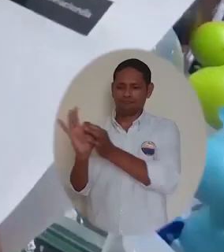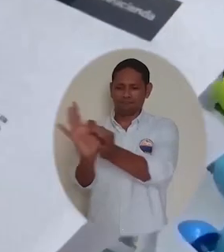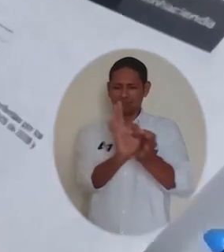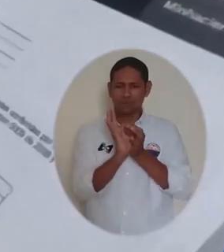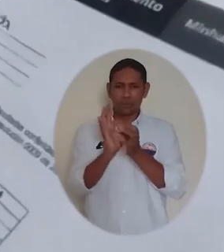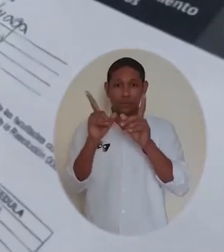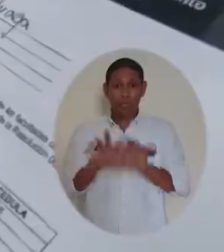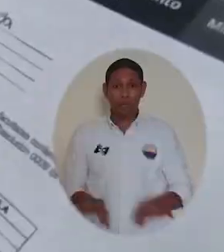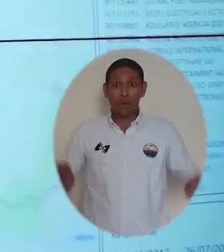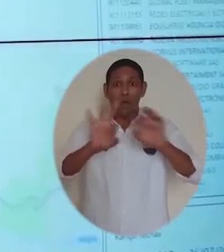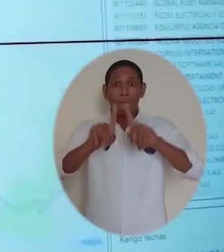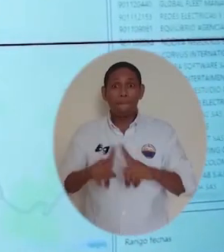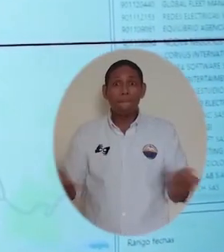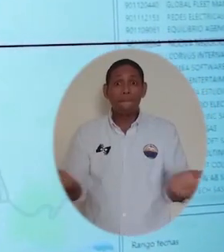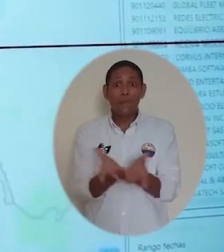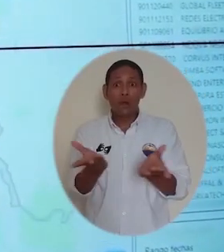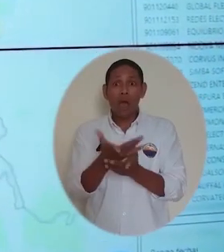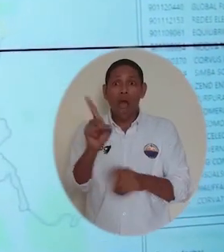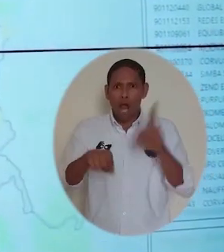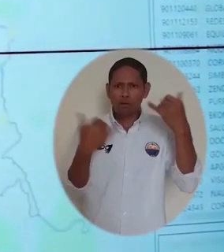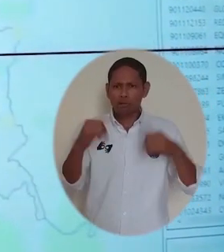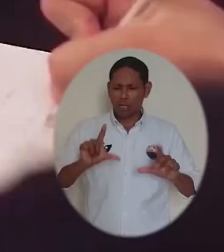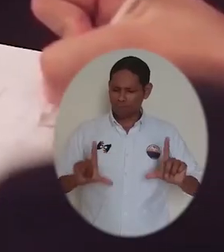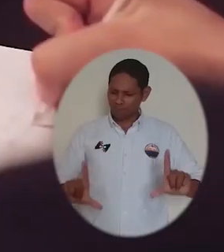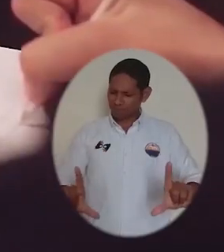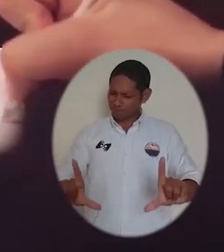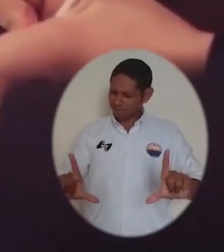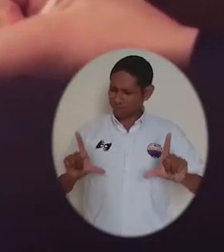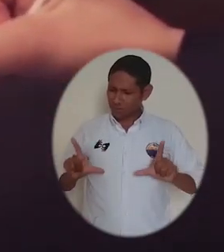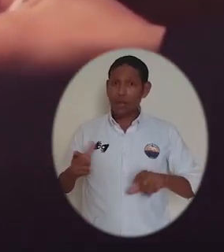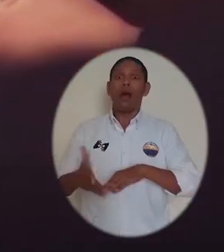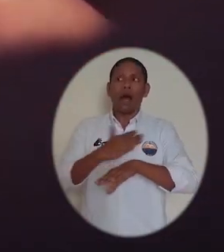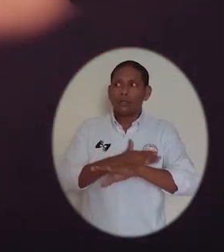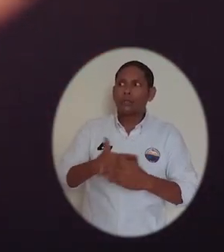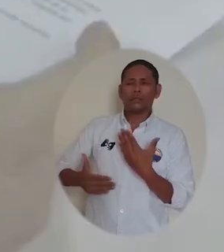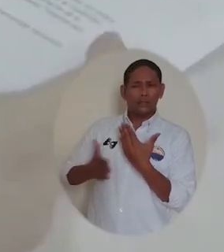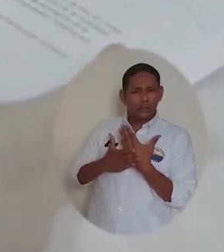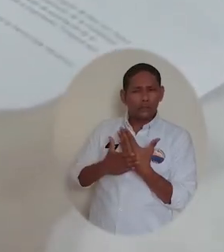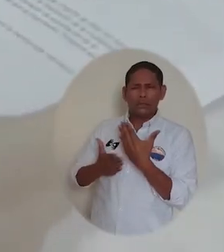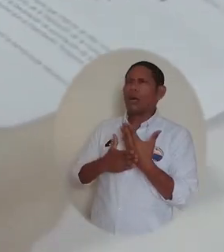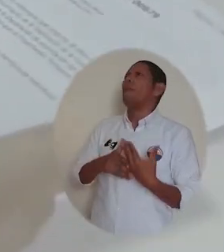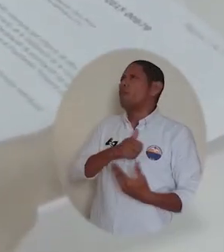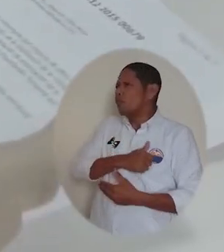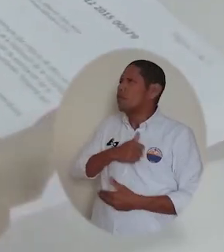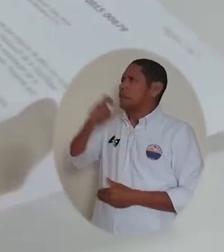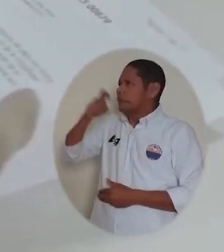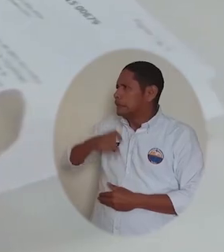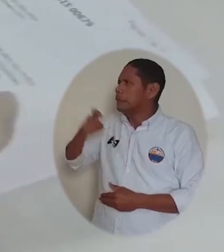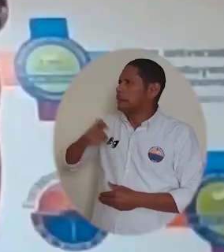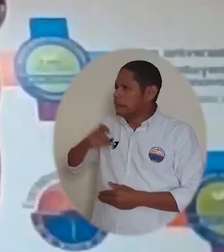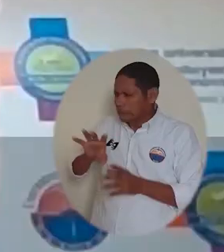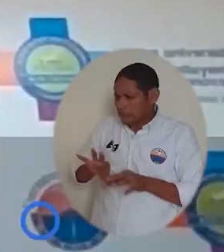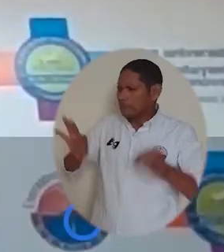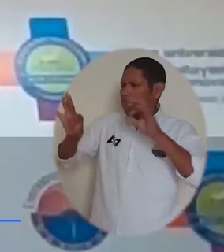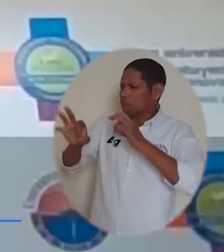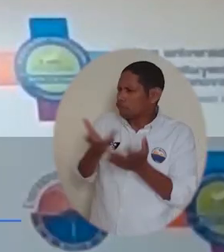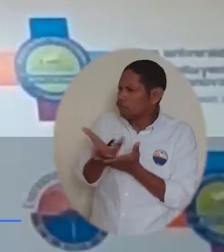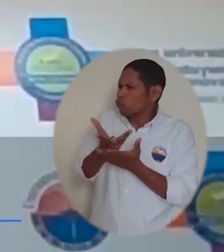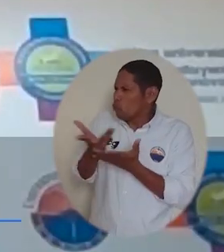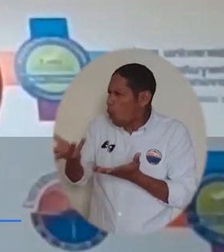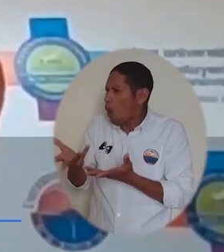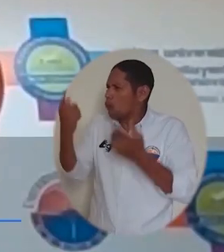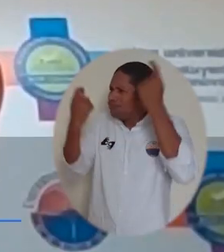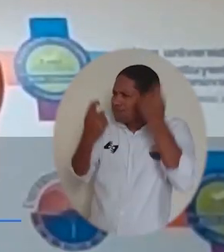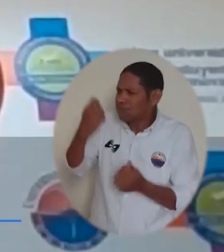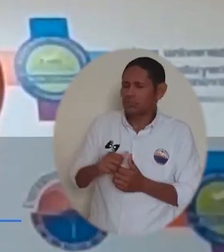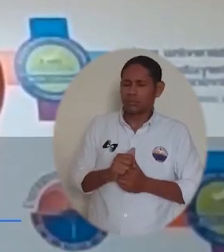Asimismo estamos encontrando el compromiso de nuestros estudiantes y graduados que de vieja data nos venían pidiendo esta iniciativa. En momentos en